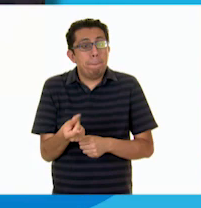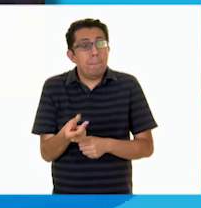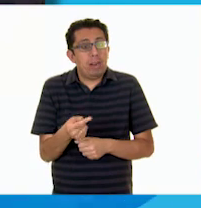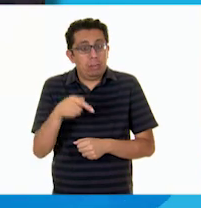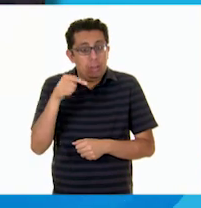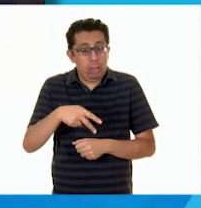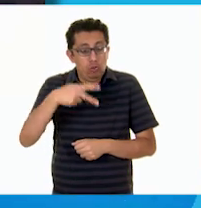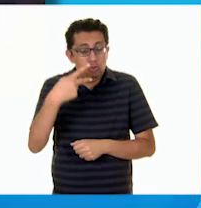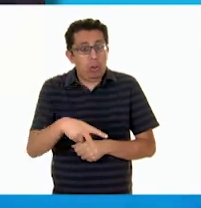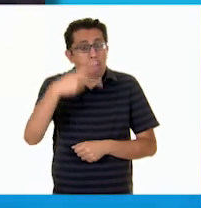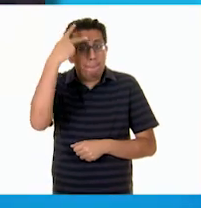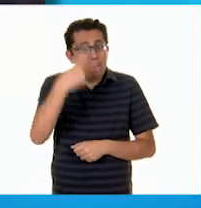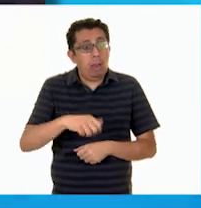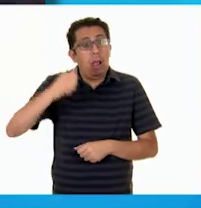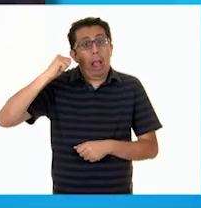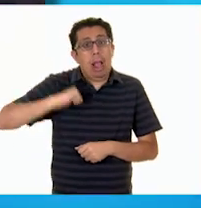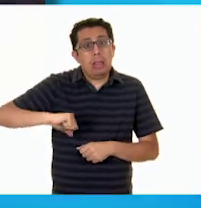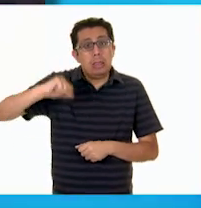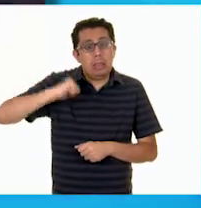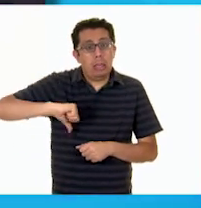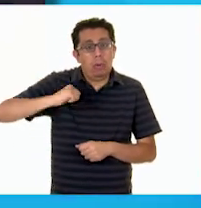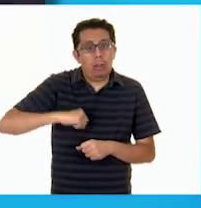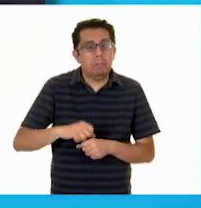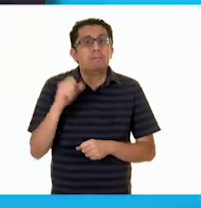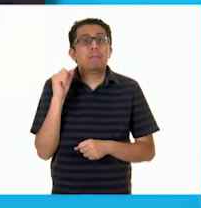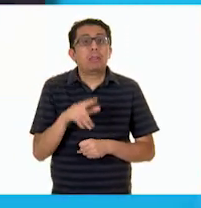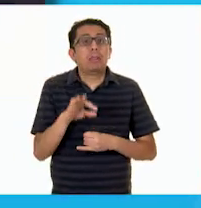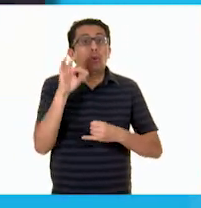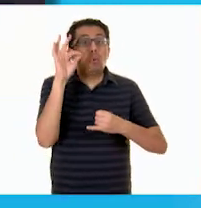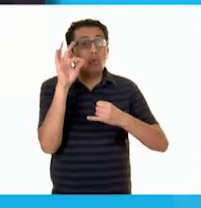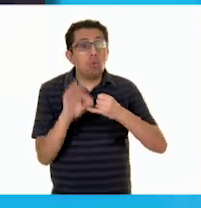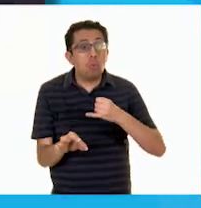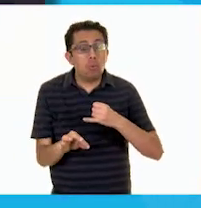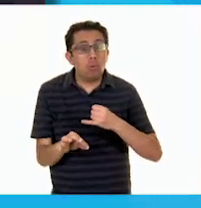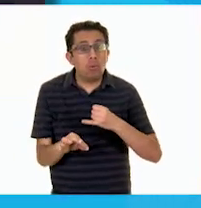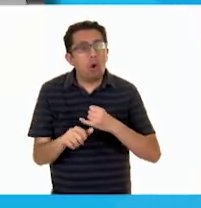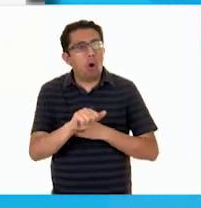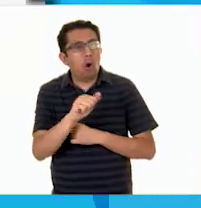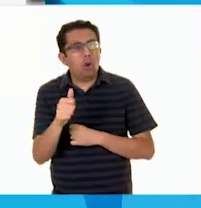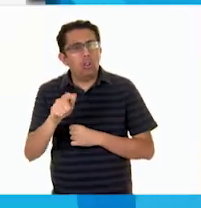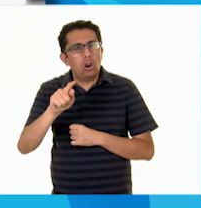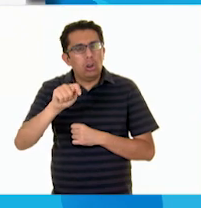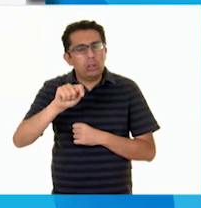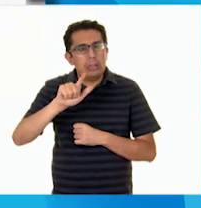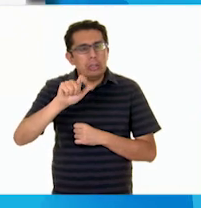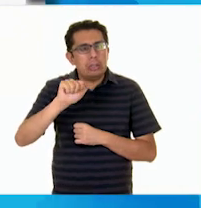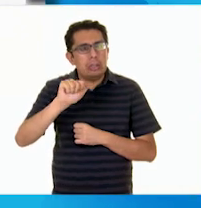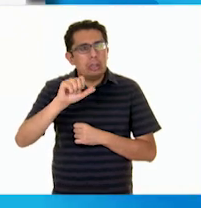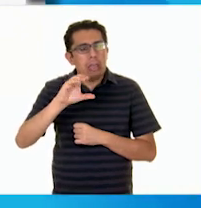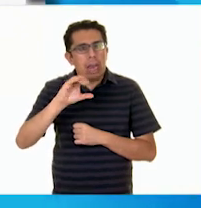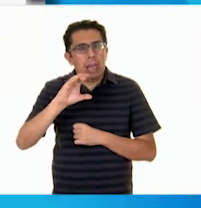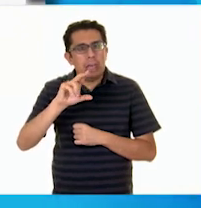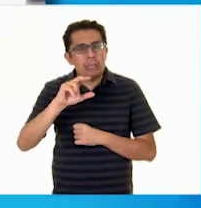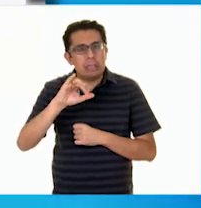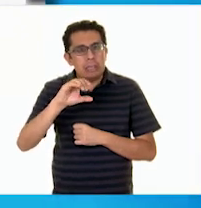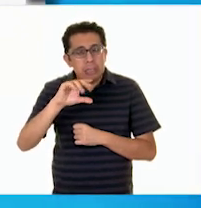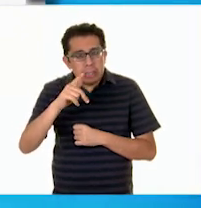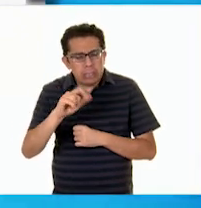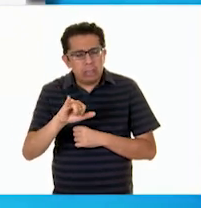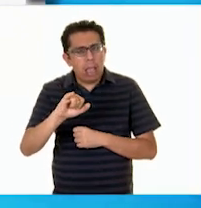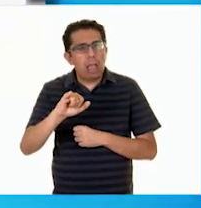mexicanos muy antigua. Y por último, los hermosos Tlachichis. Eran tan pequeños y